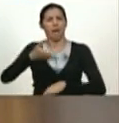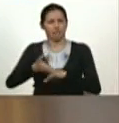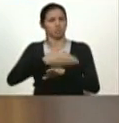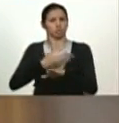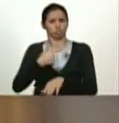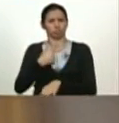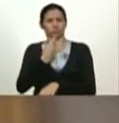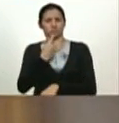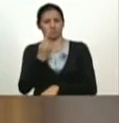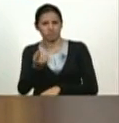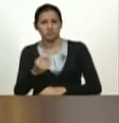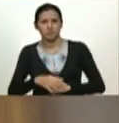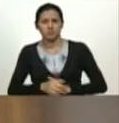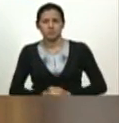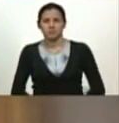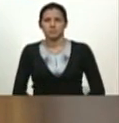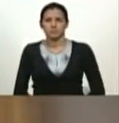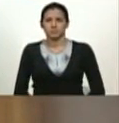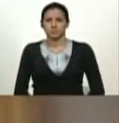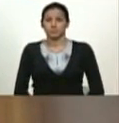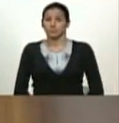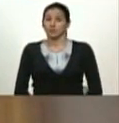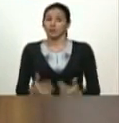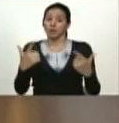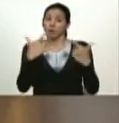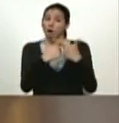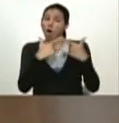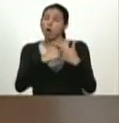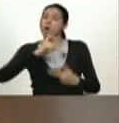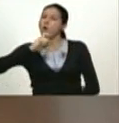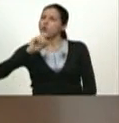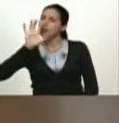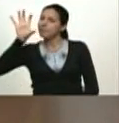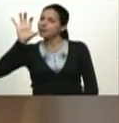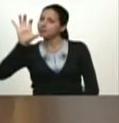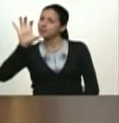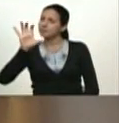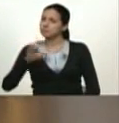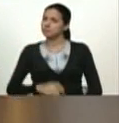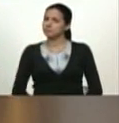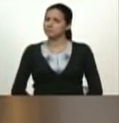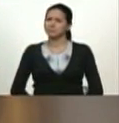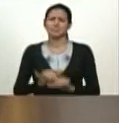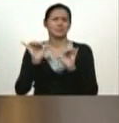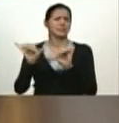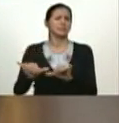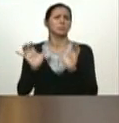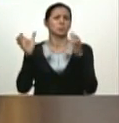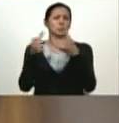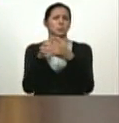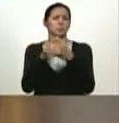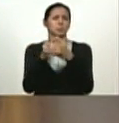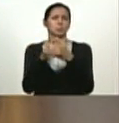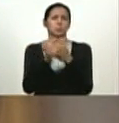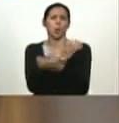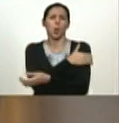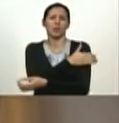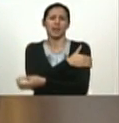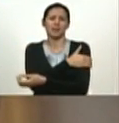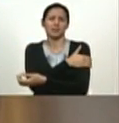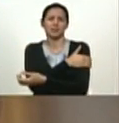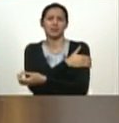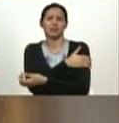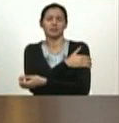que los enemigos de esta patria, la oligarquía rancia, que junto al